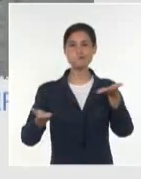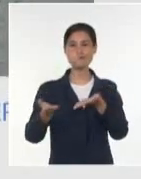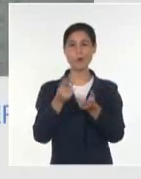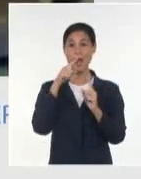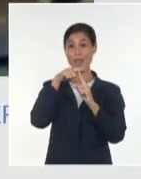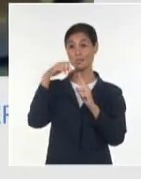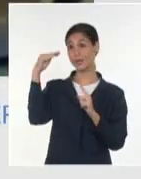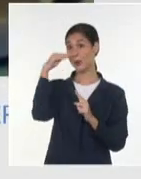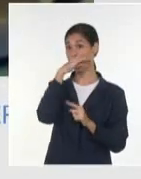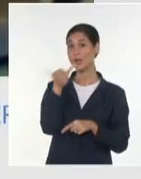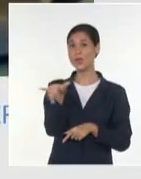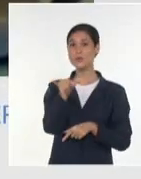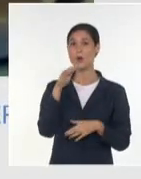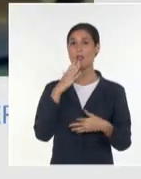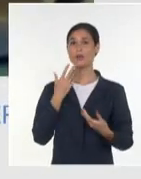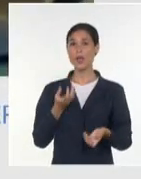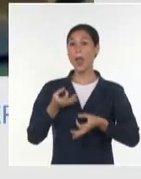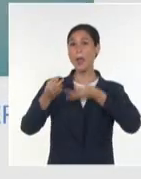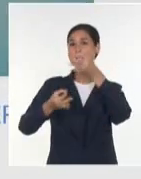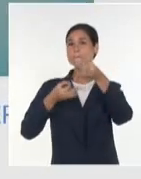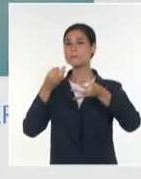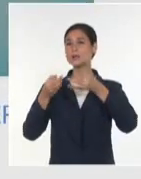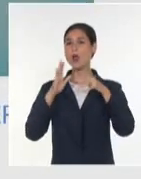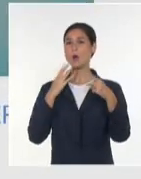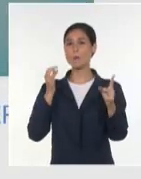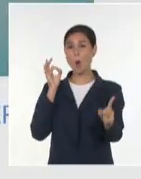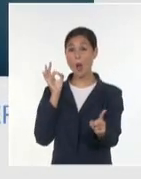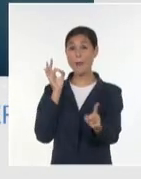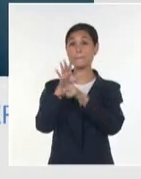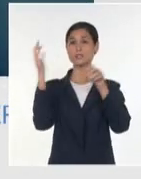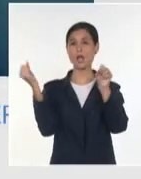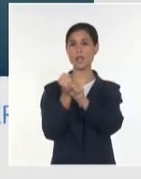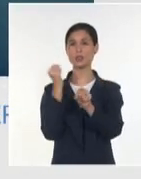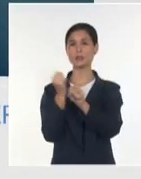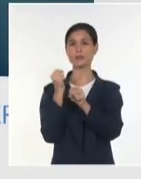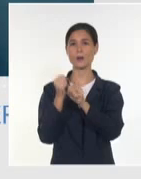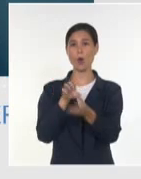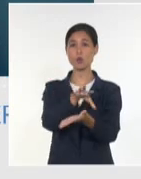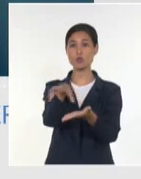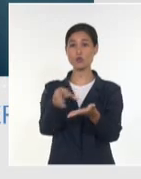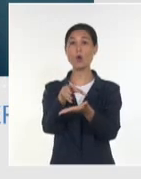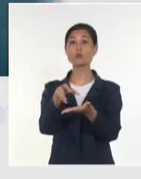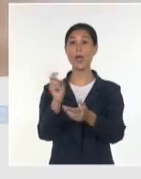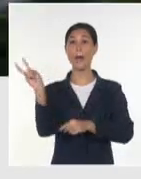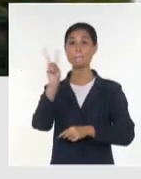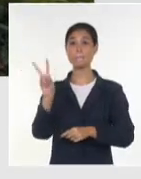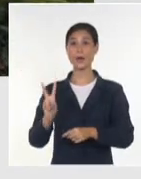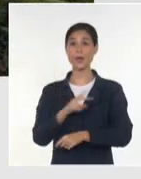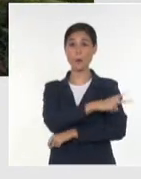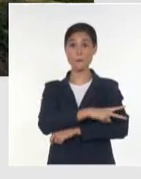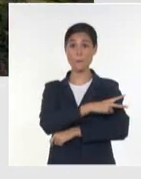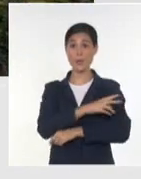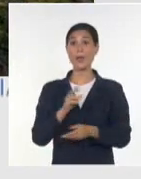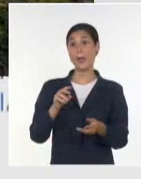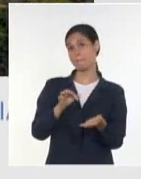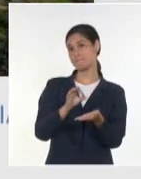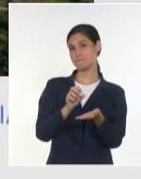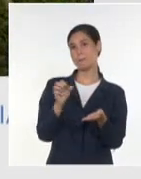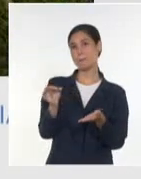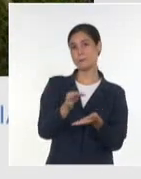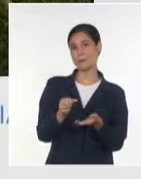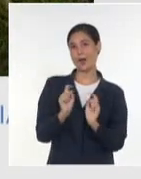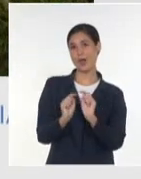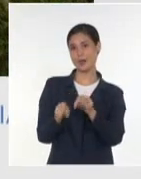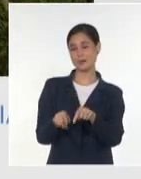también comentaremos sobre el inicio del trabajo de campo embaradero para un futuro vertimiento de arena. En los minutos